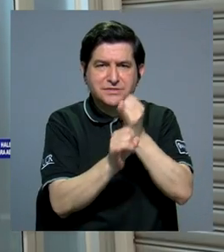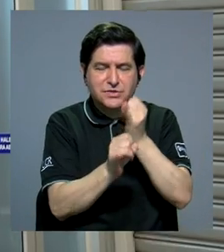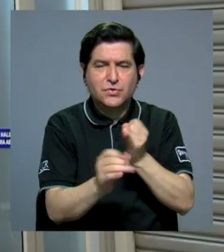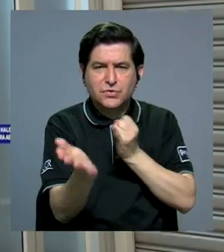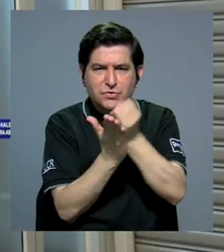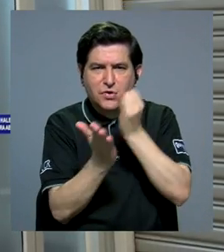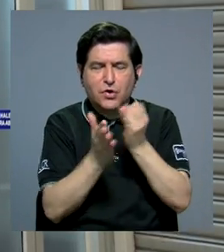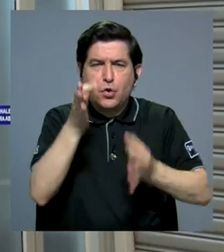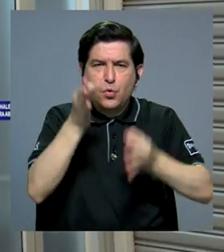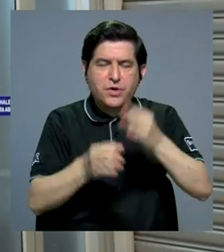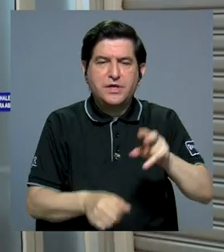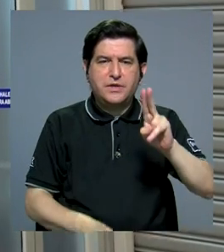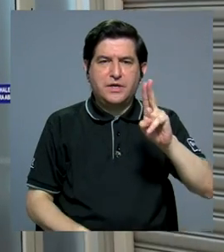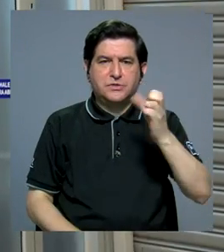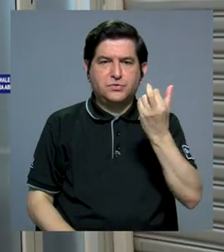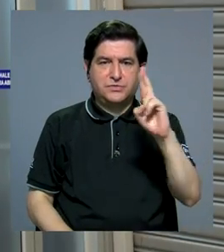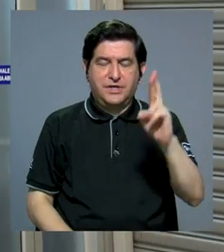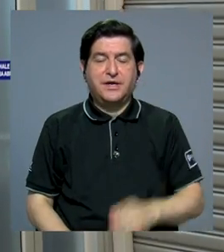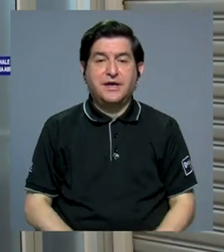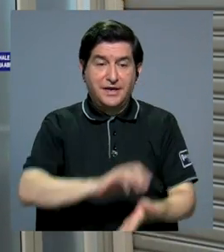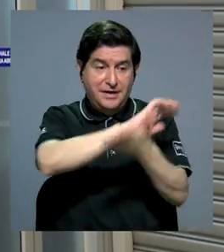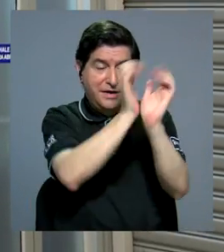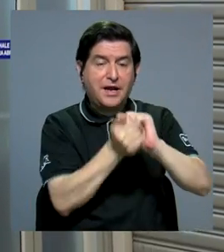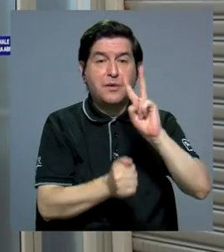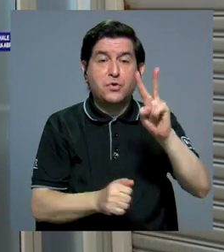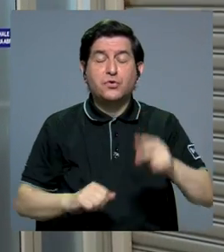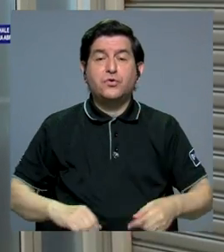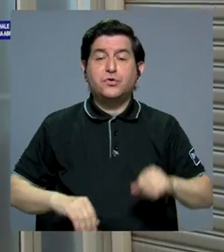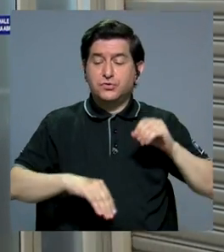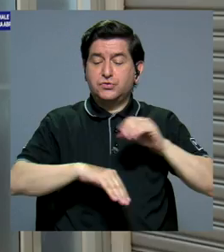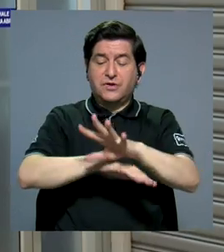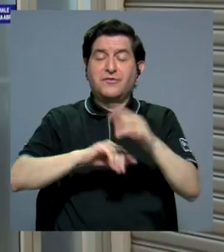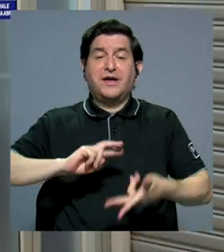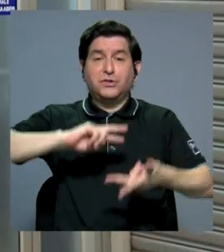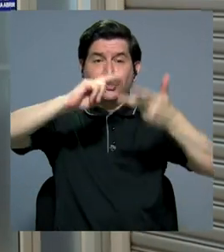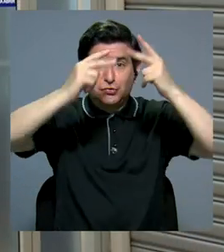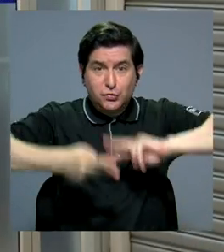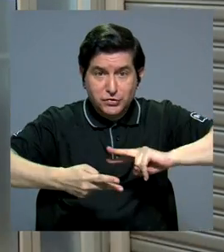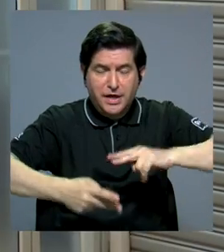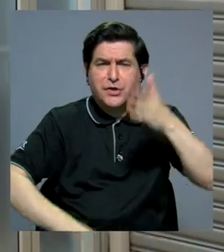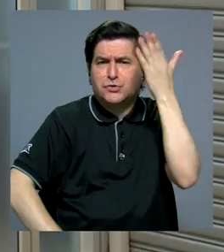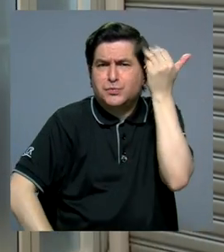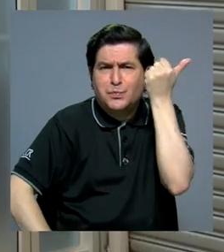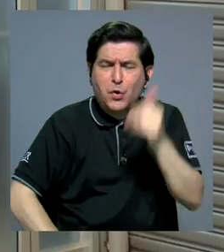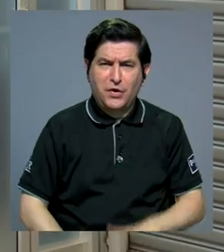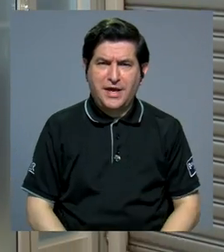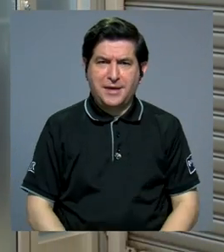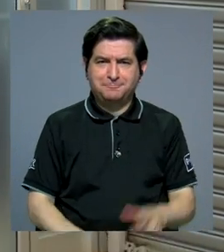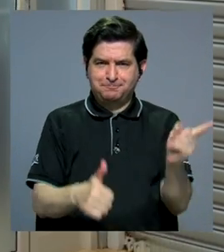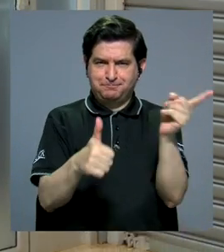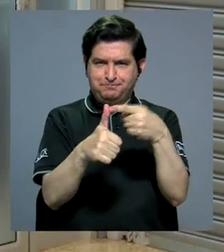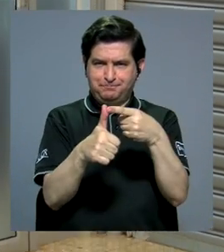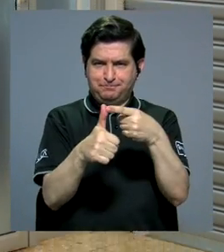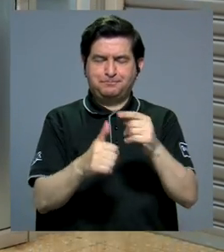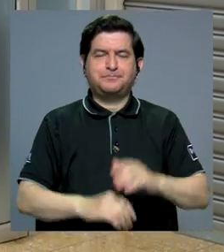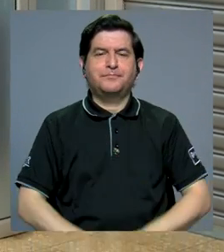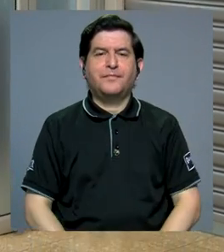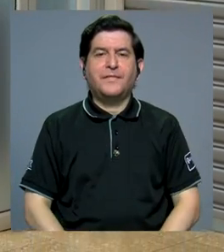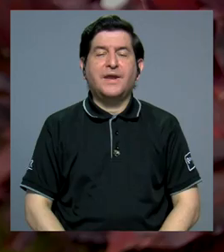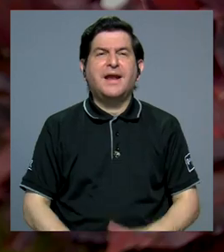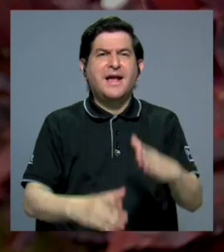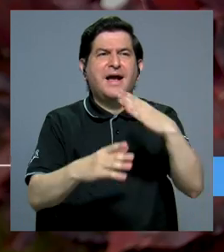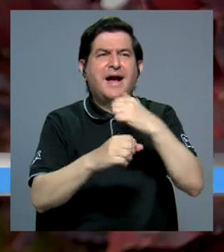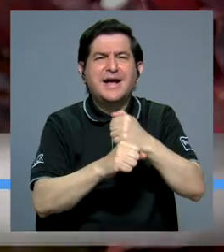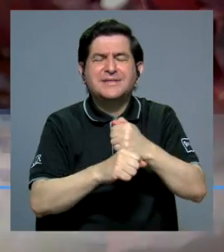UCR, la modificación ocasiona dos efectos contraproducentes. ¿Por qué? Acá el primero. Lo que hizo